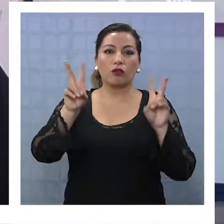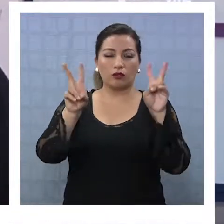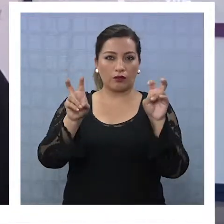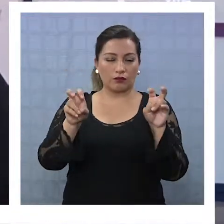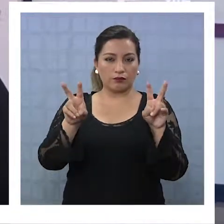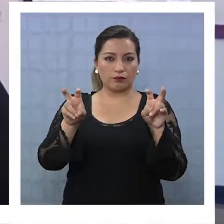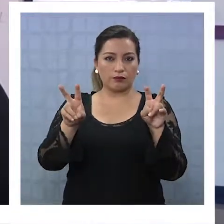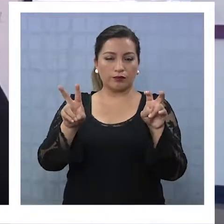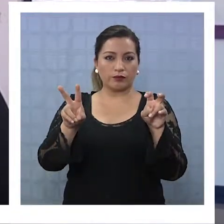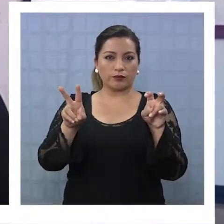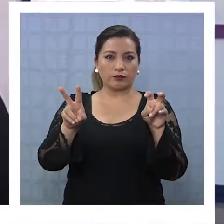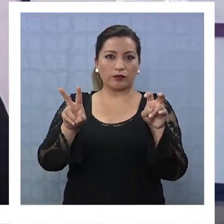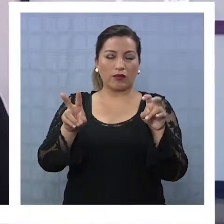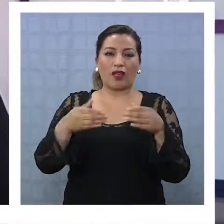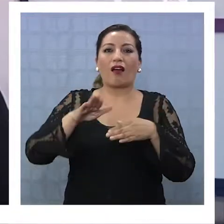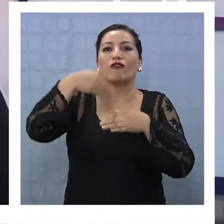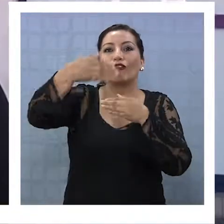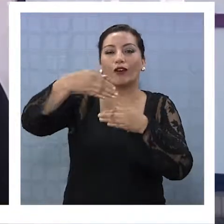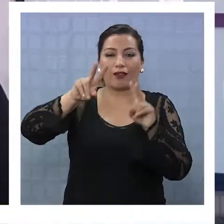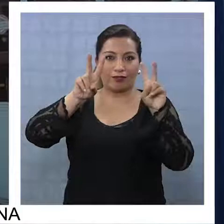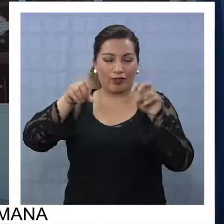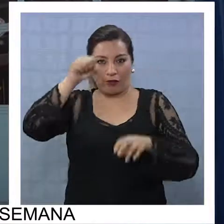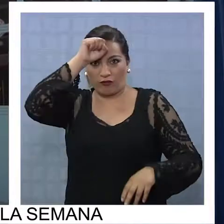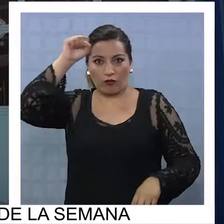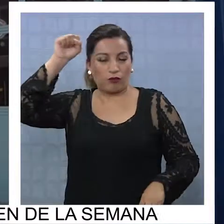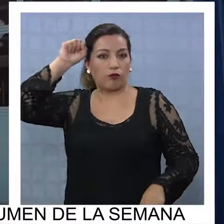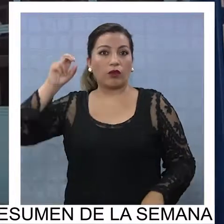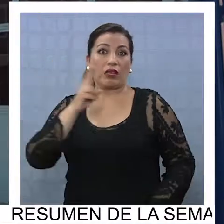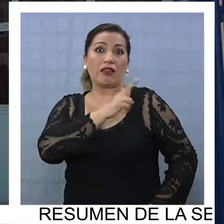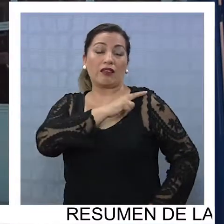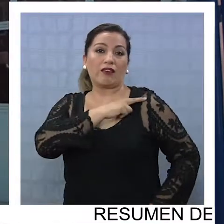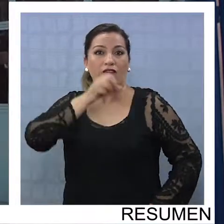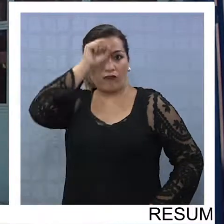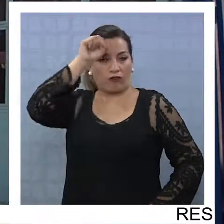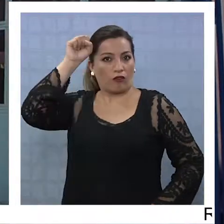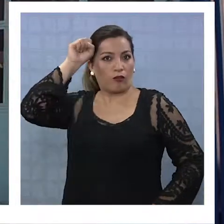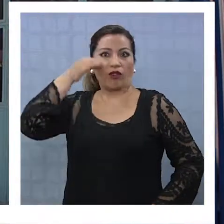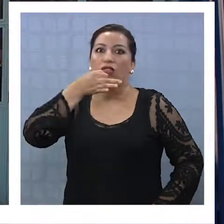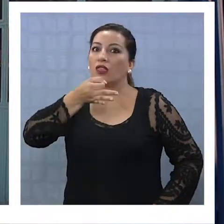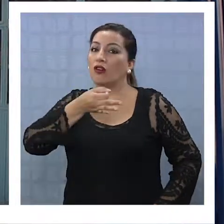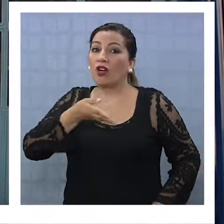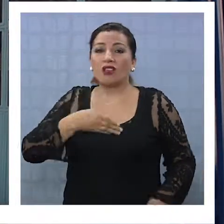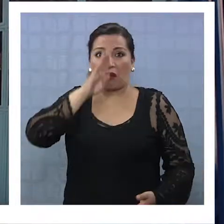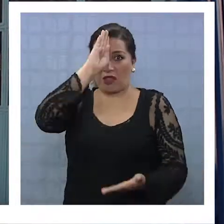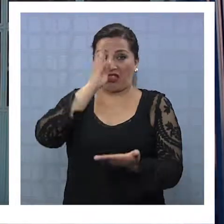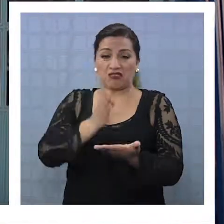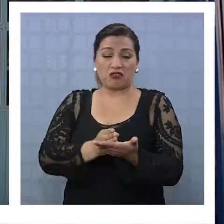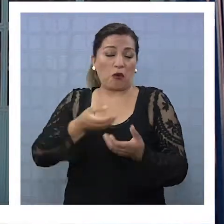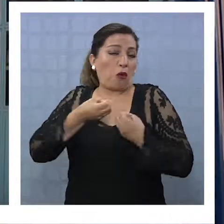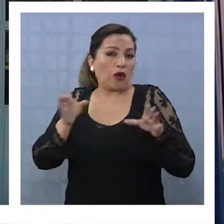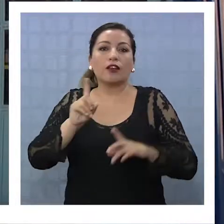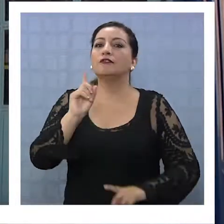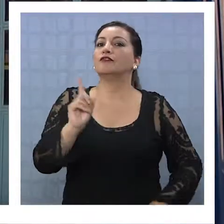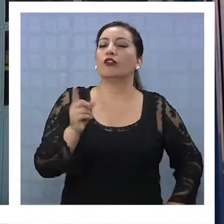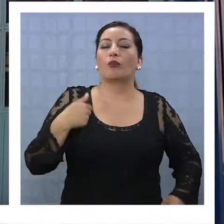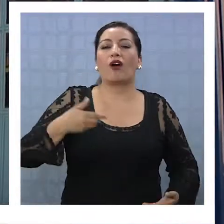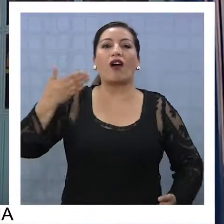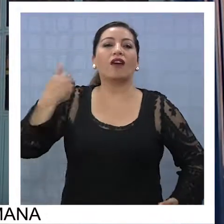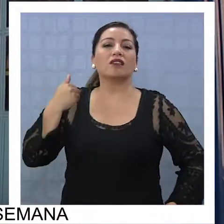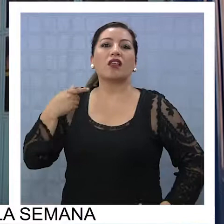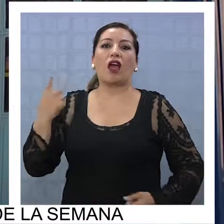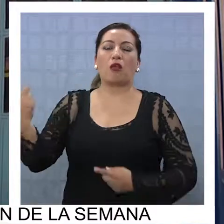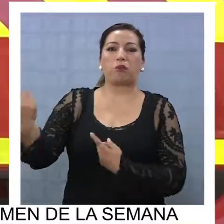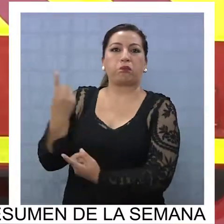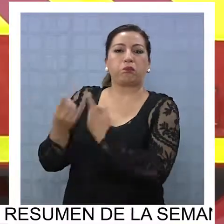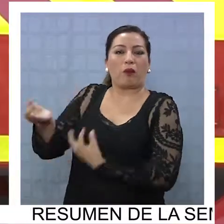sobre todo vinculado con temas extra bomberiles. El superintendente de bomberos aclaró que esta no fue una decisión antojadiza, ya que